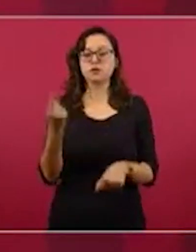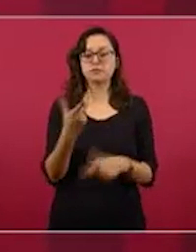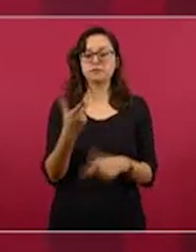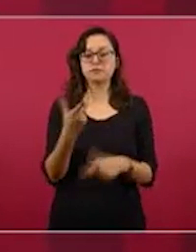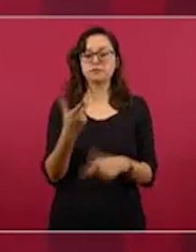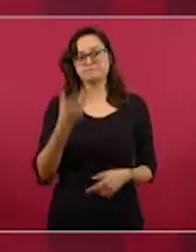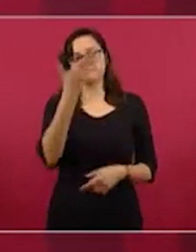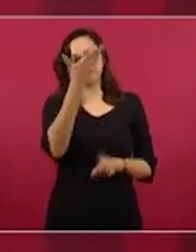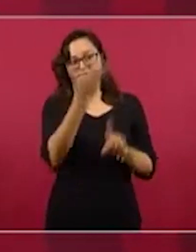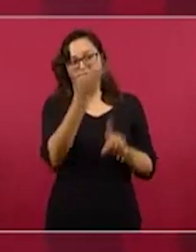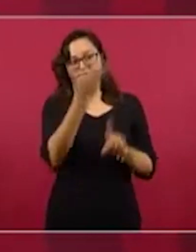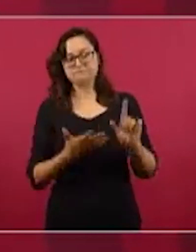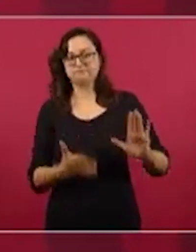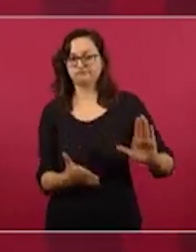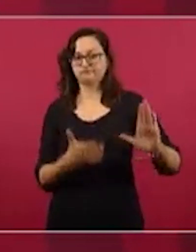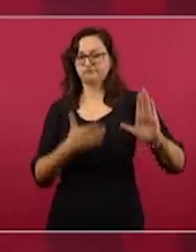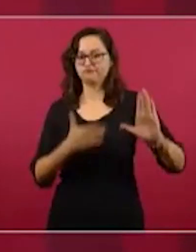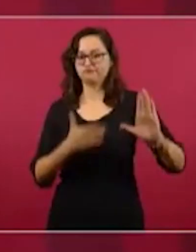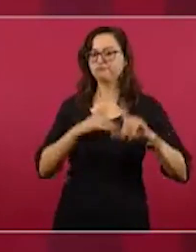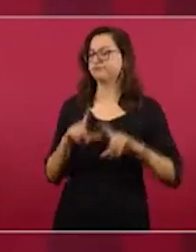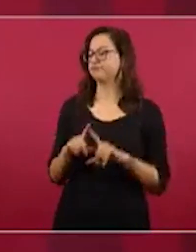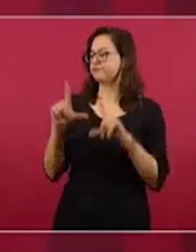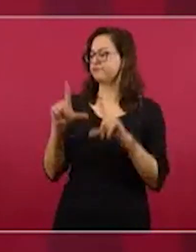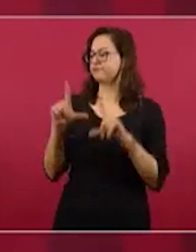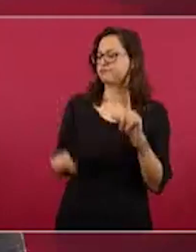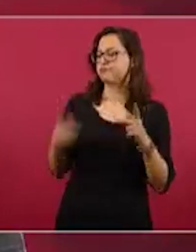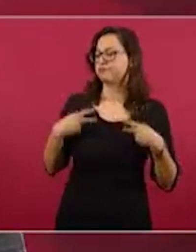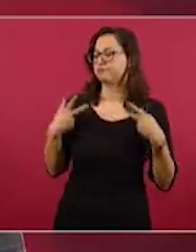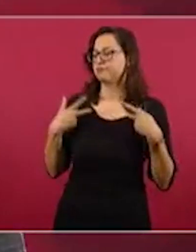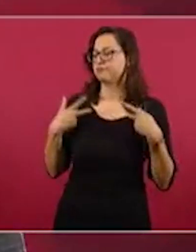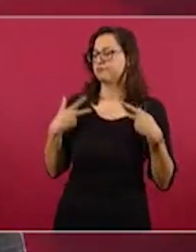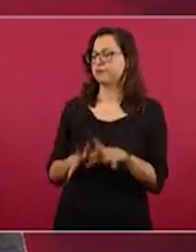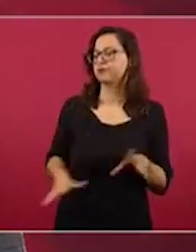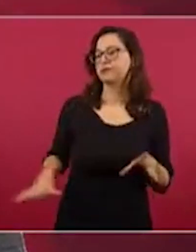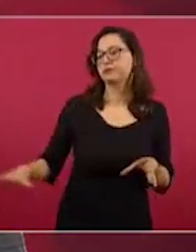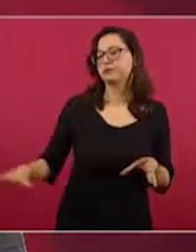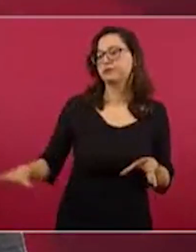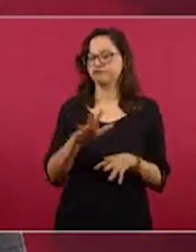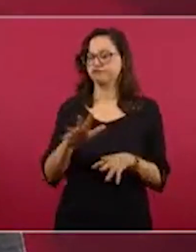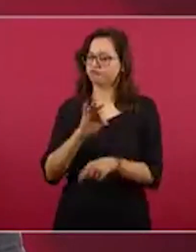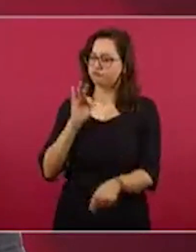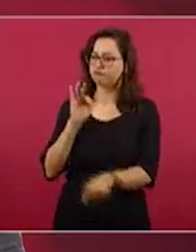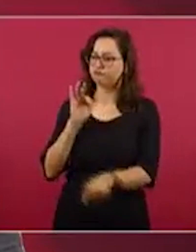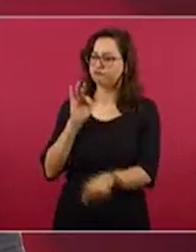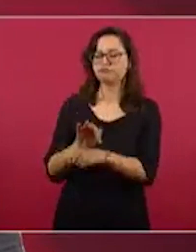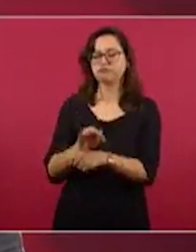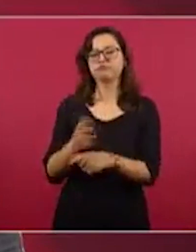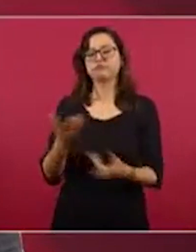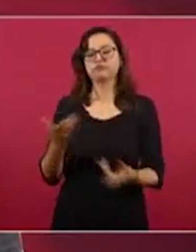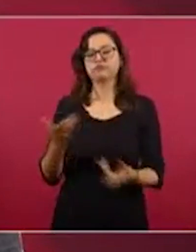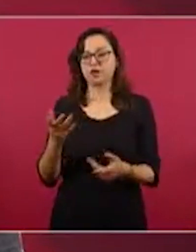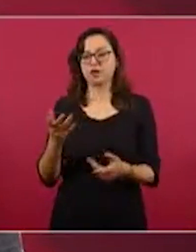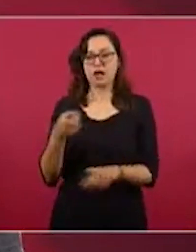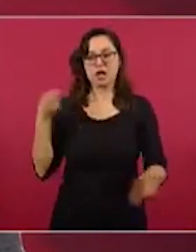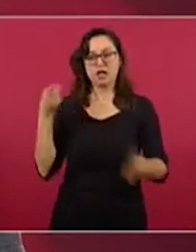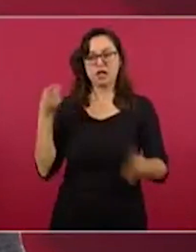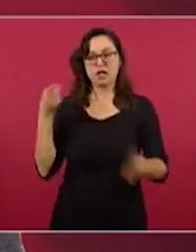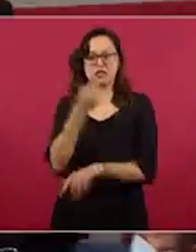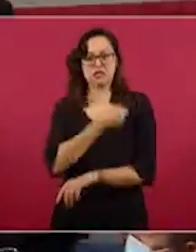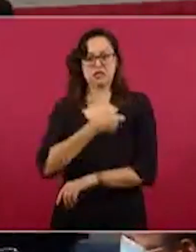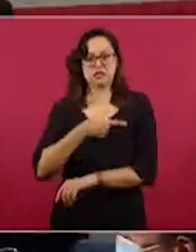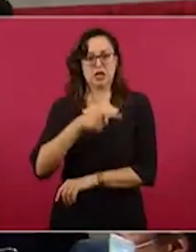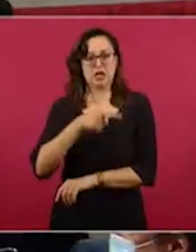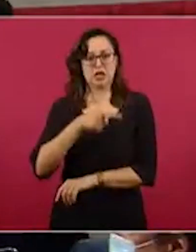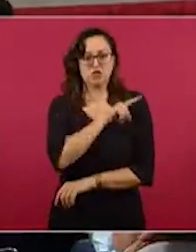mexicana y su empeño en la prevención como eje central de la política de salud, con el